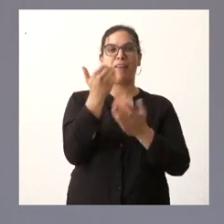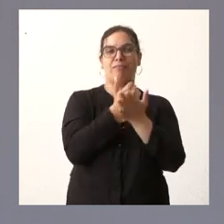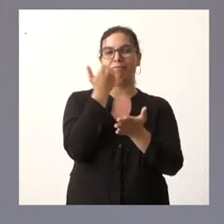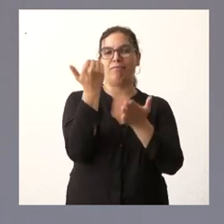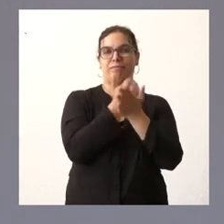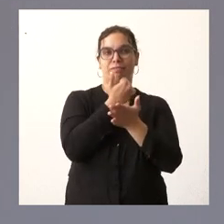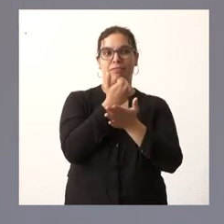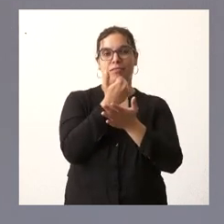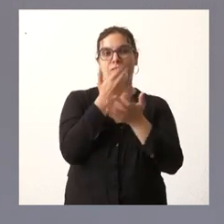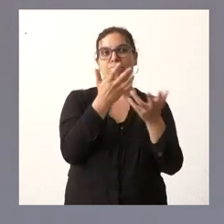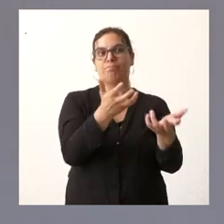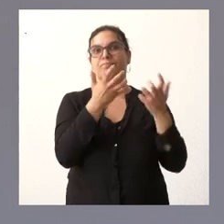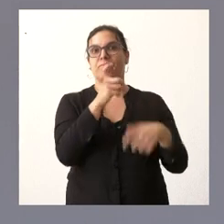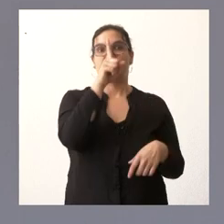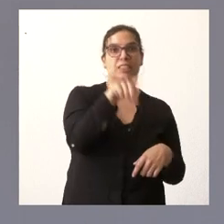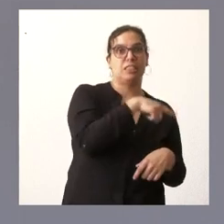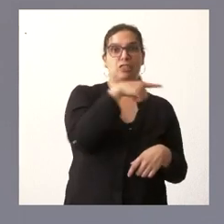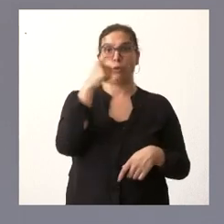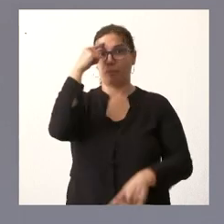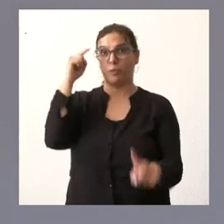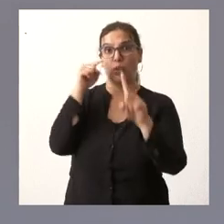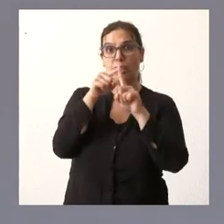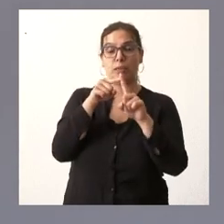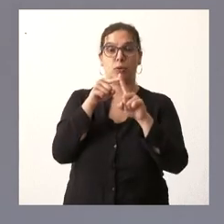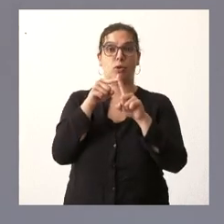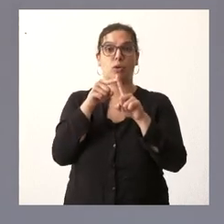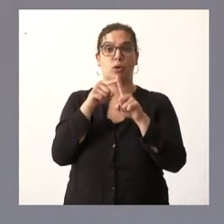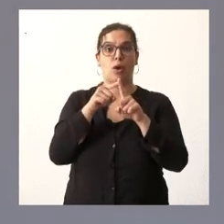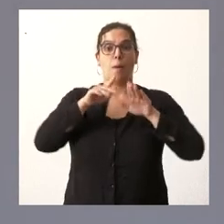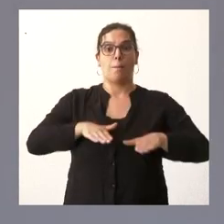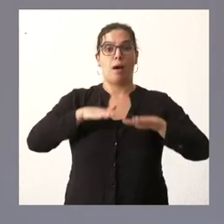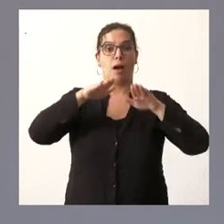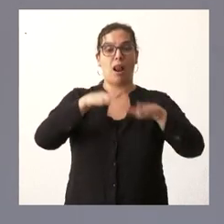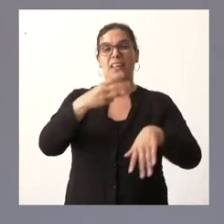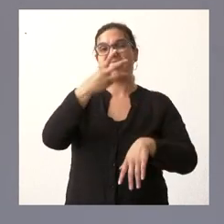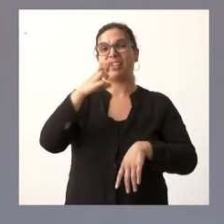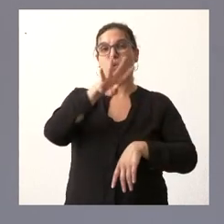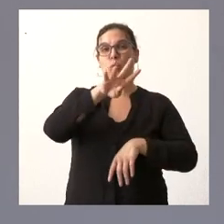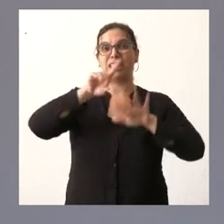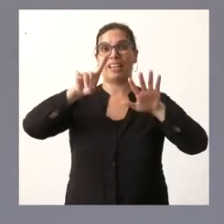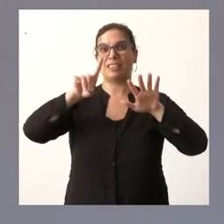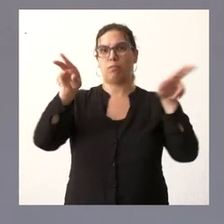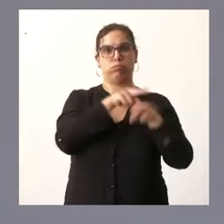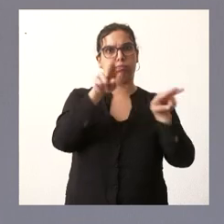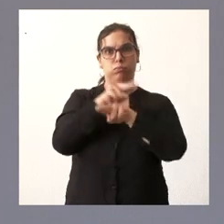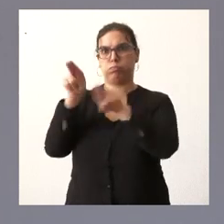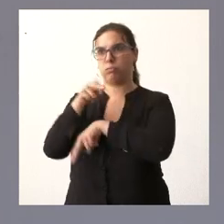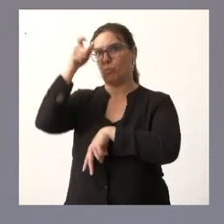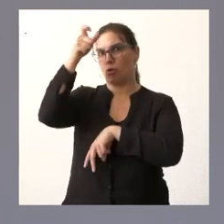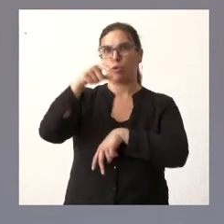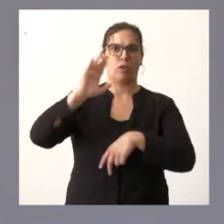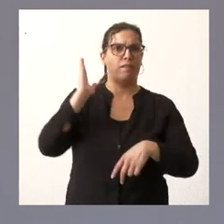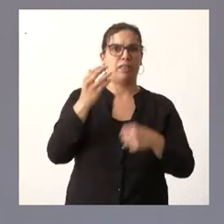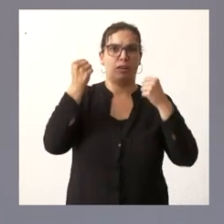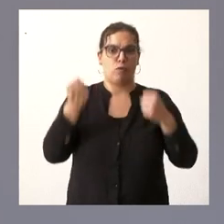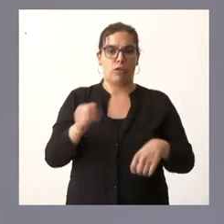tanto es la rentabilidad y que tiene como objetivo en este caso reducir paradas en 346 municipios pues causaría un perjuicio muy importante